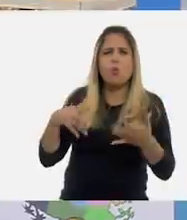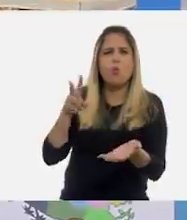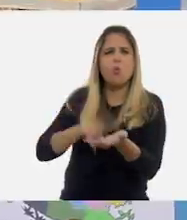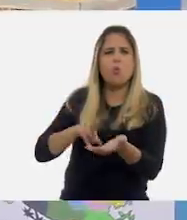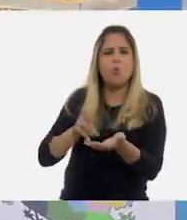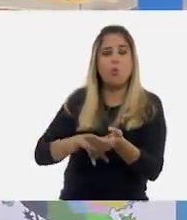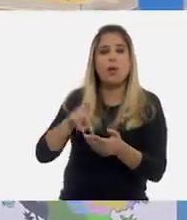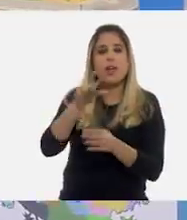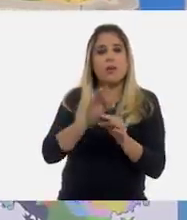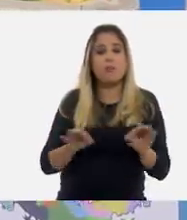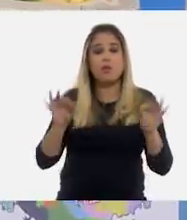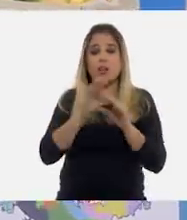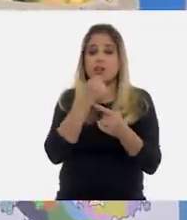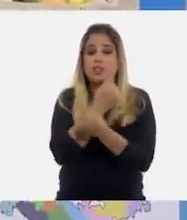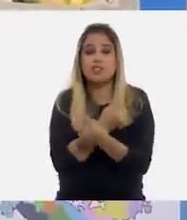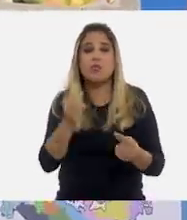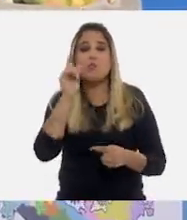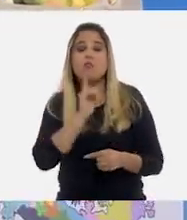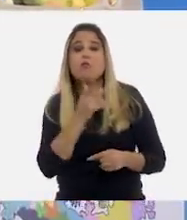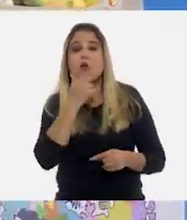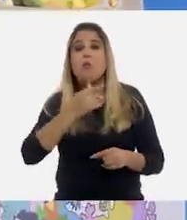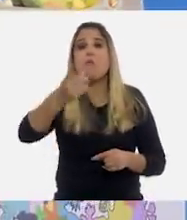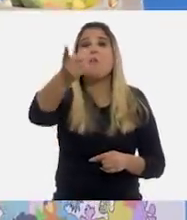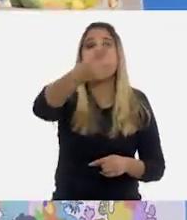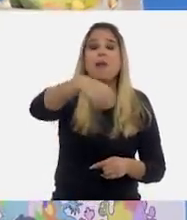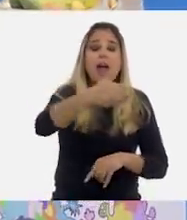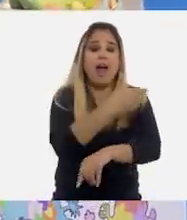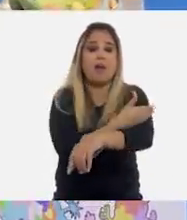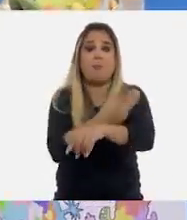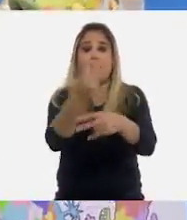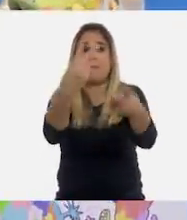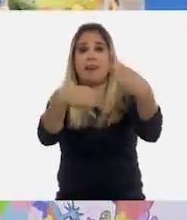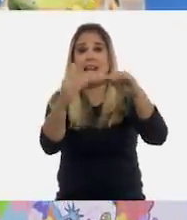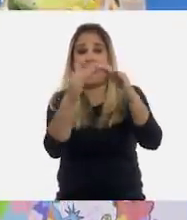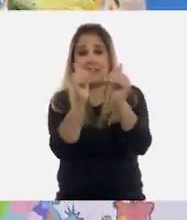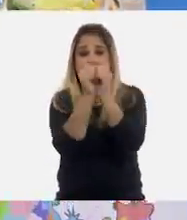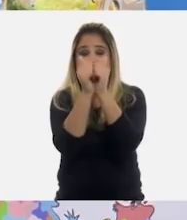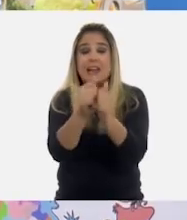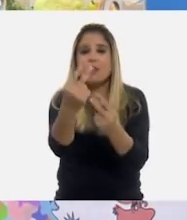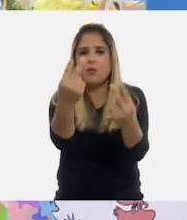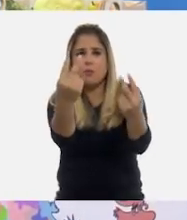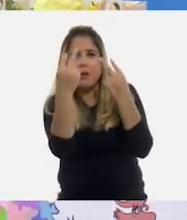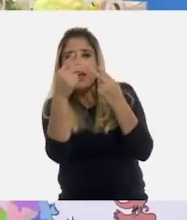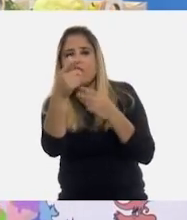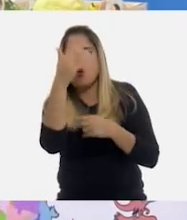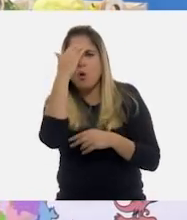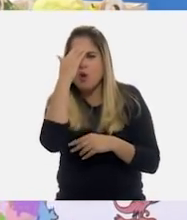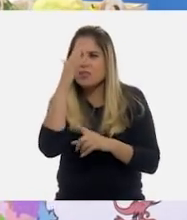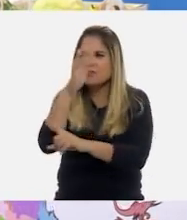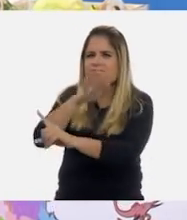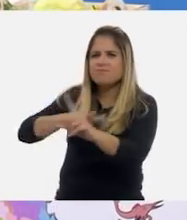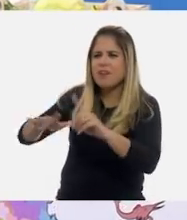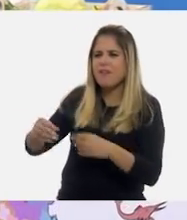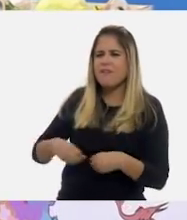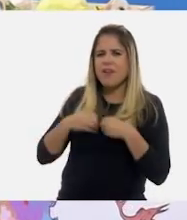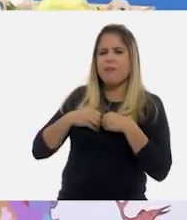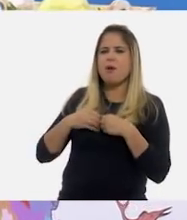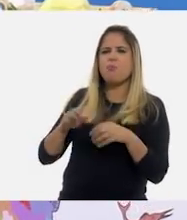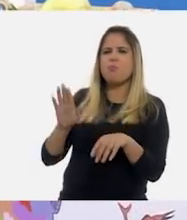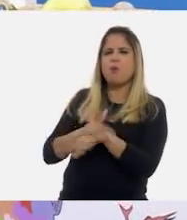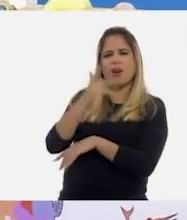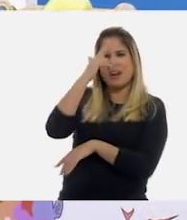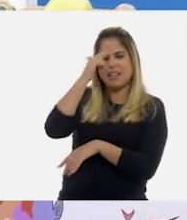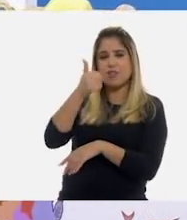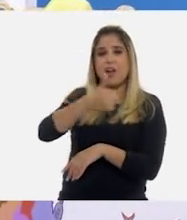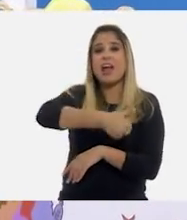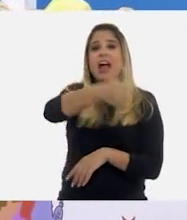importante porque los niños y niñas que nos acompañan desde su casa pueden conocer mejor el lugar donde viven y porque, en muchos